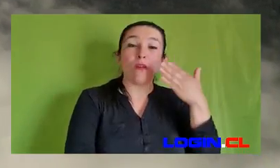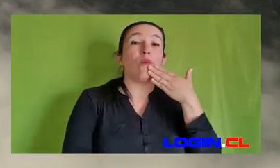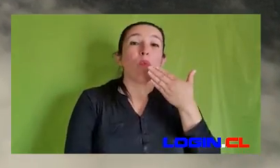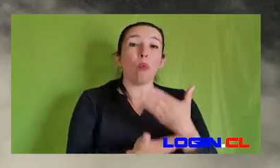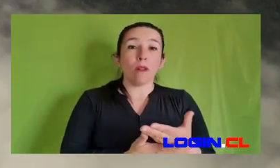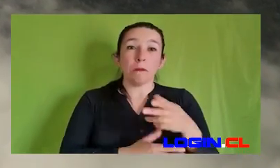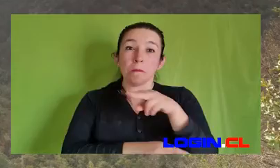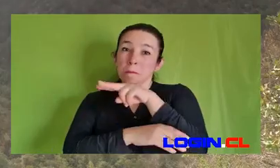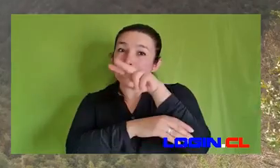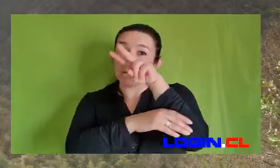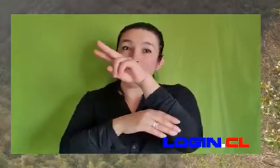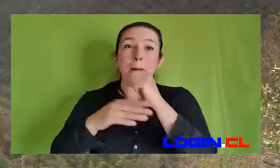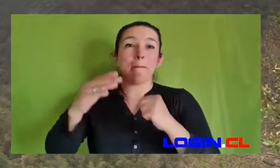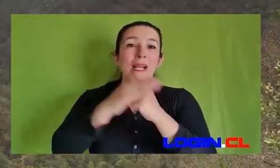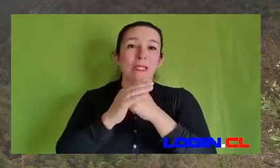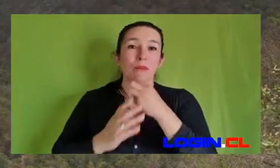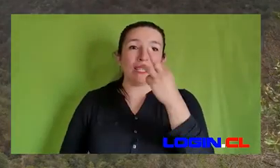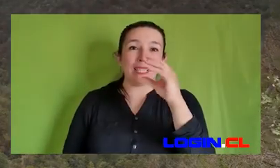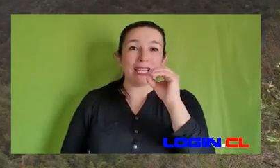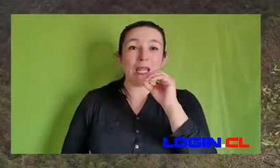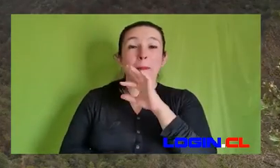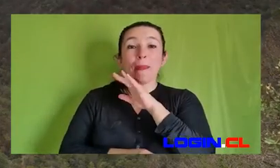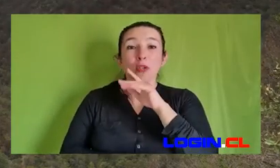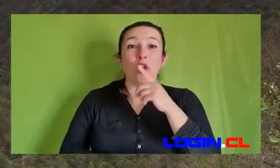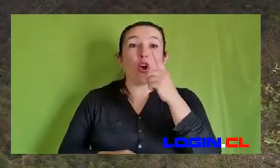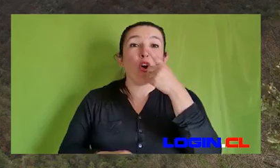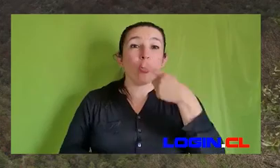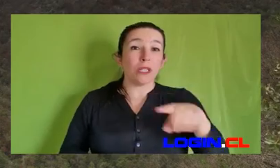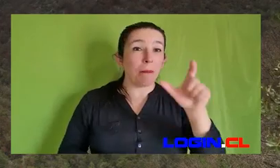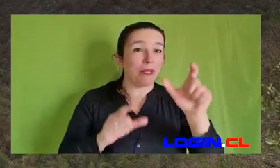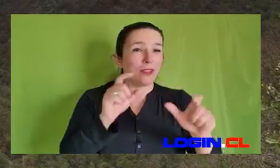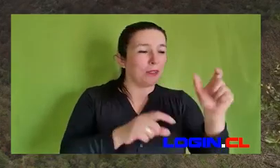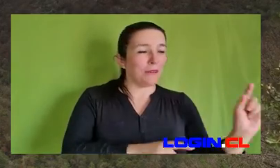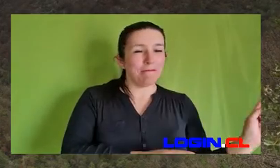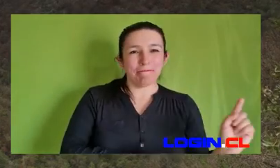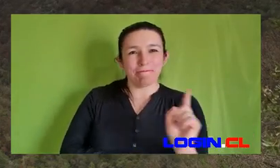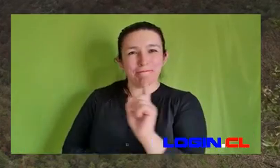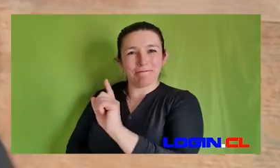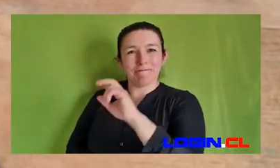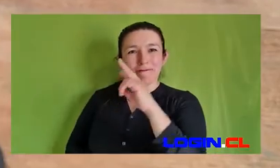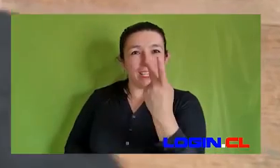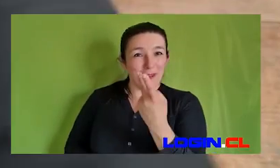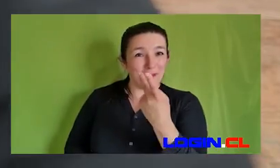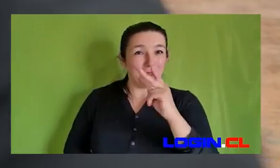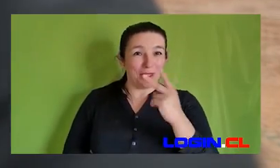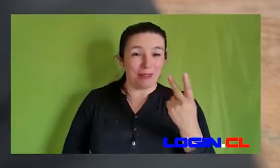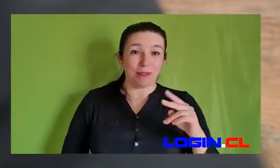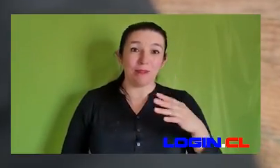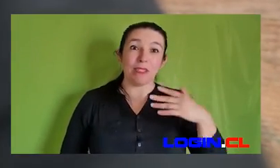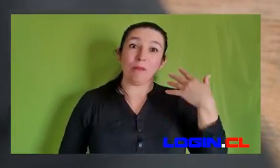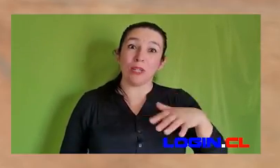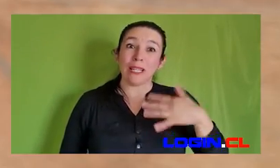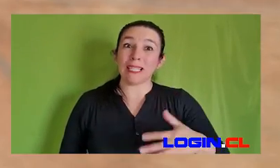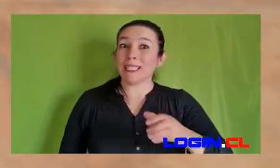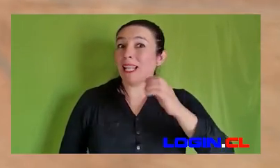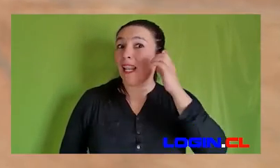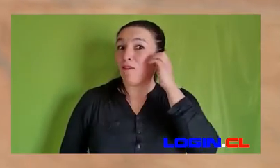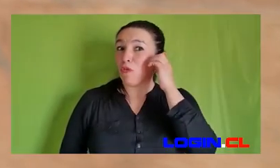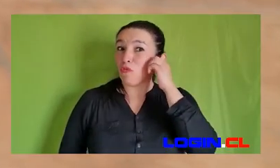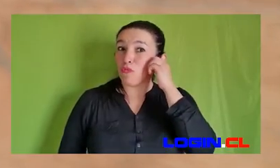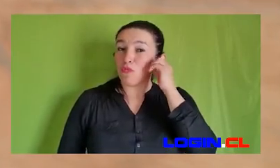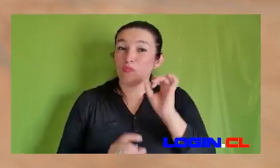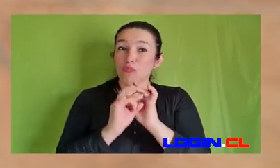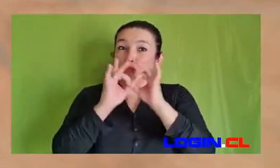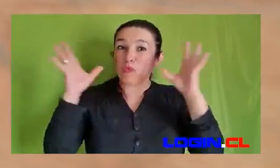visitar miradores, no hacerlo por más de 30 minutos para permitir que otros visitantes circulen por el área. Se recomienda contar con un